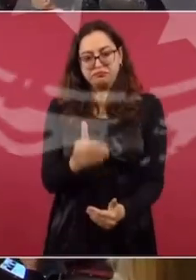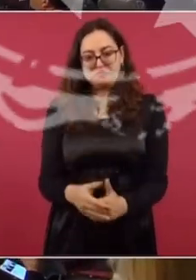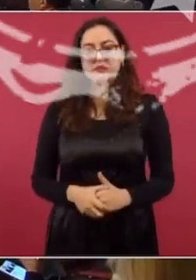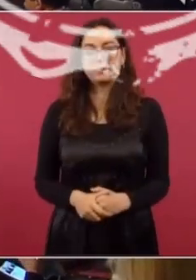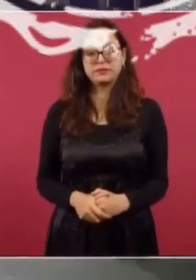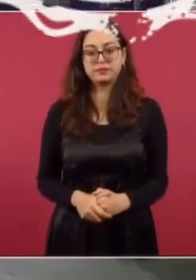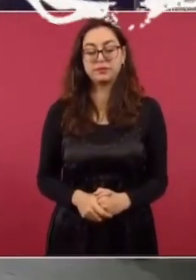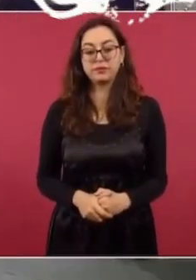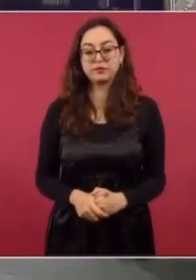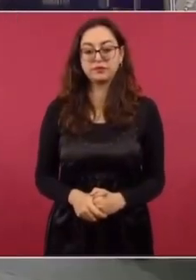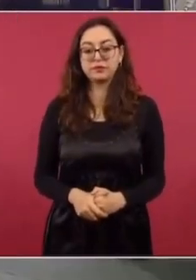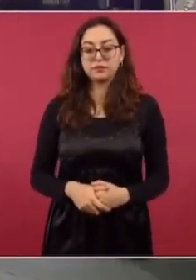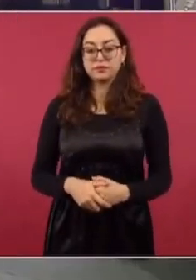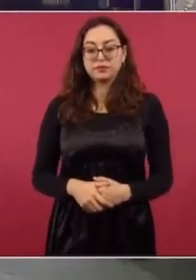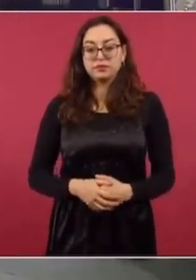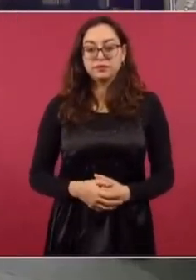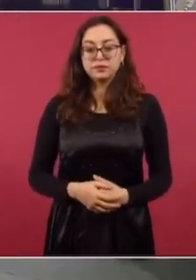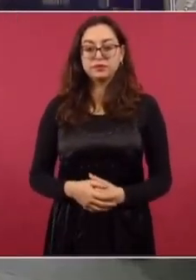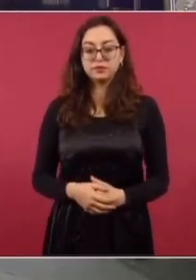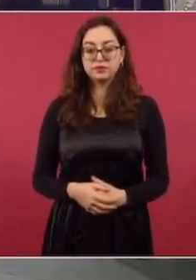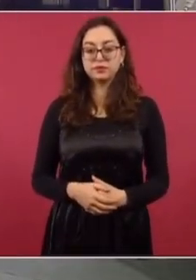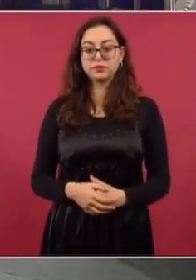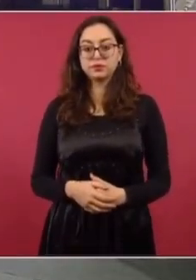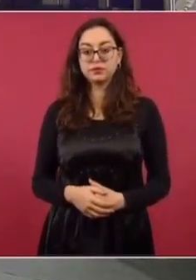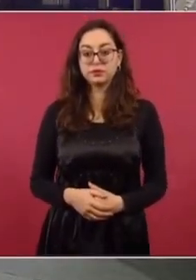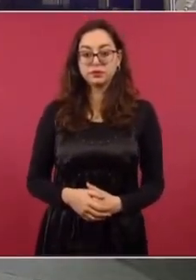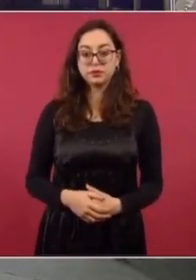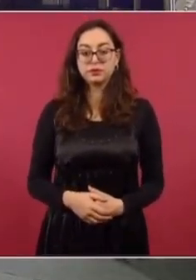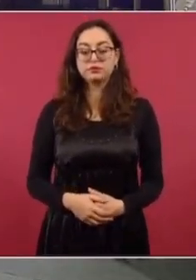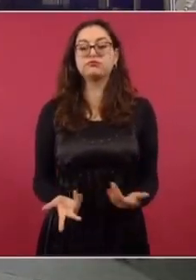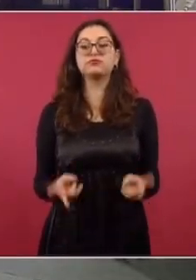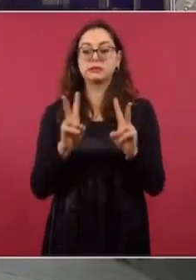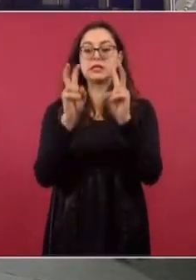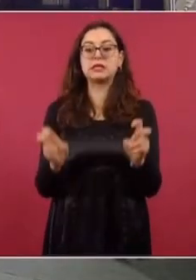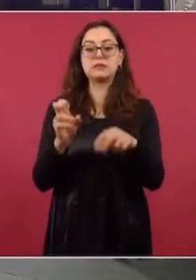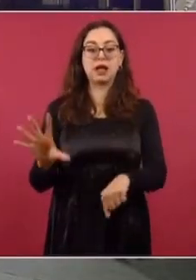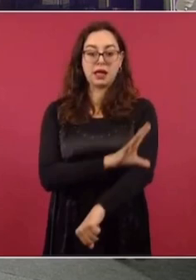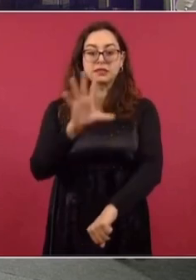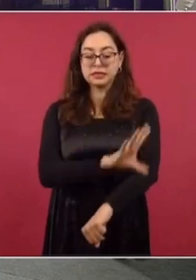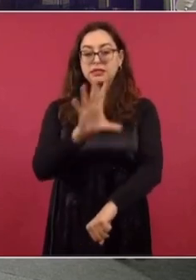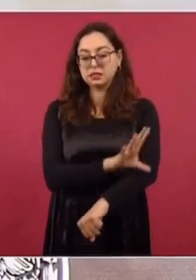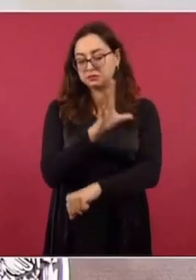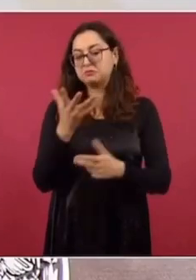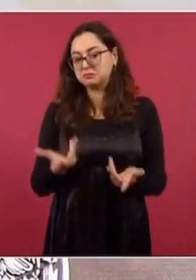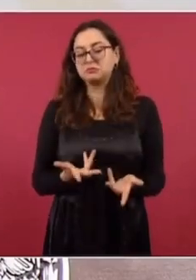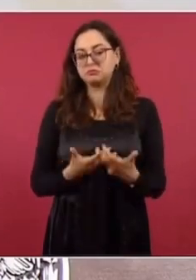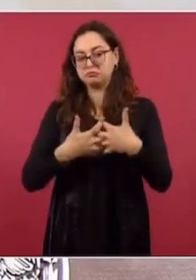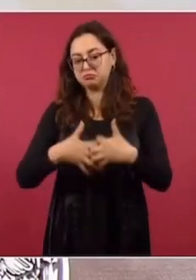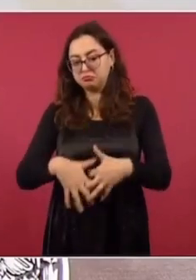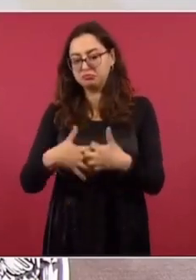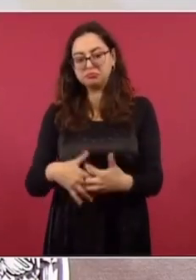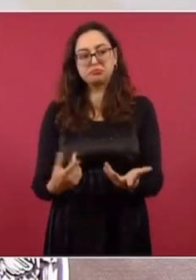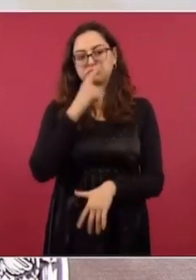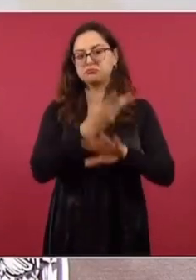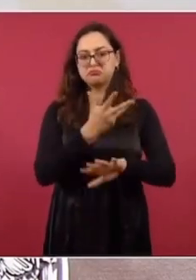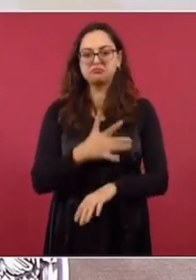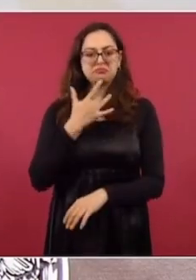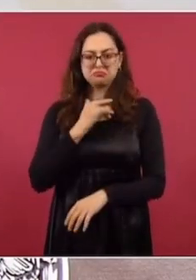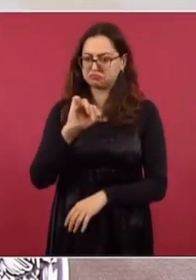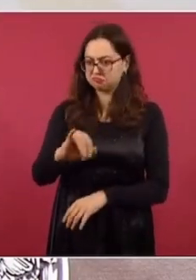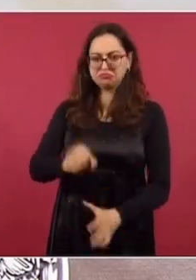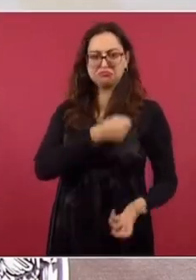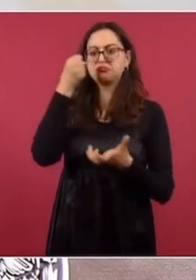En el caso de la industria eléctrica, ellos van a ayudar, decidieron que haya inversiones,